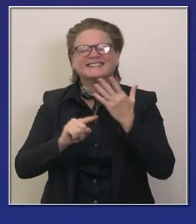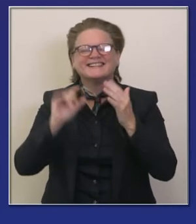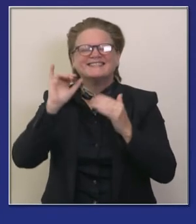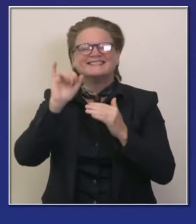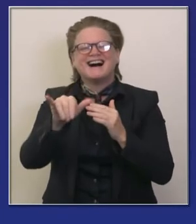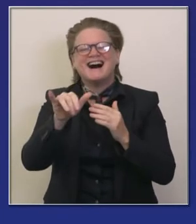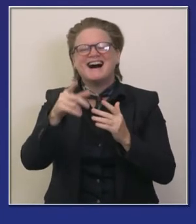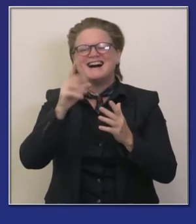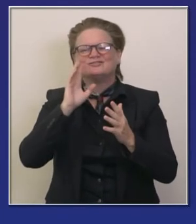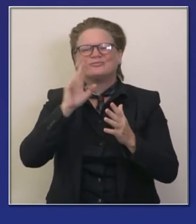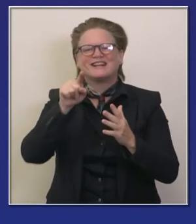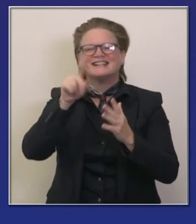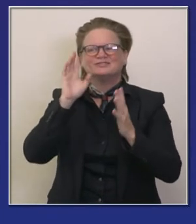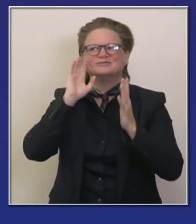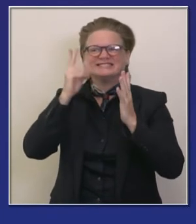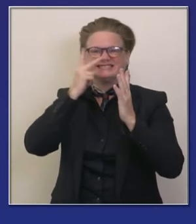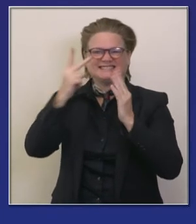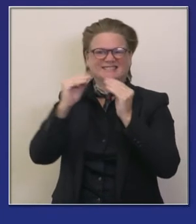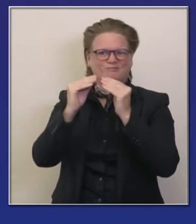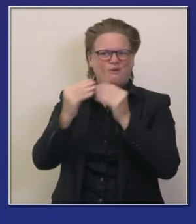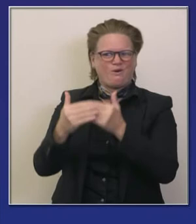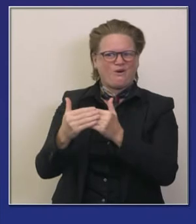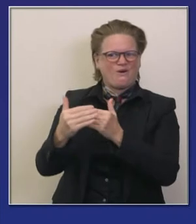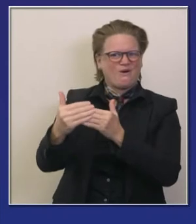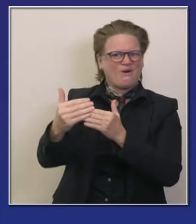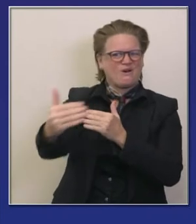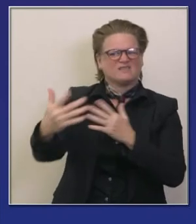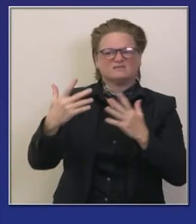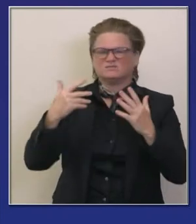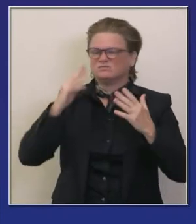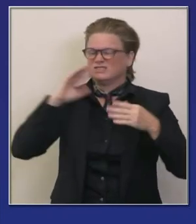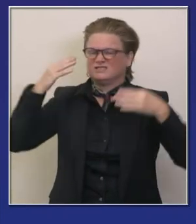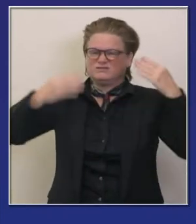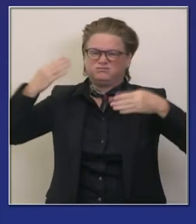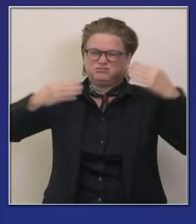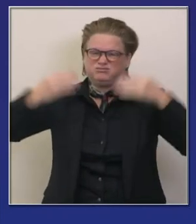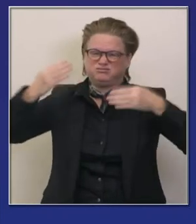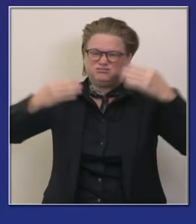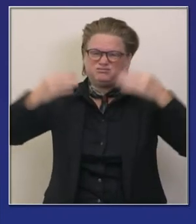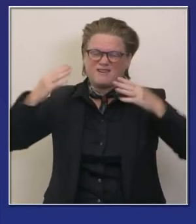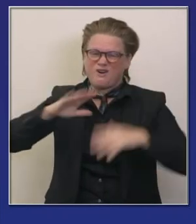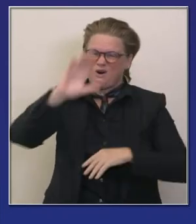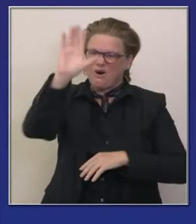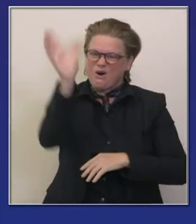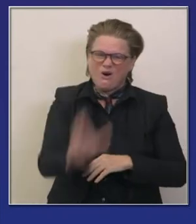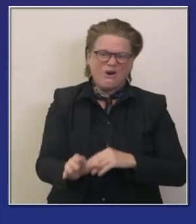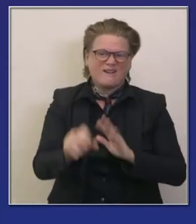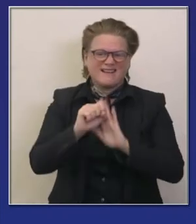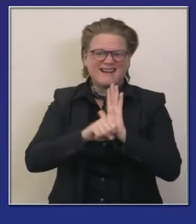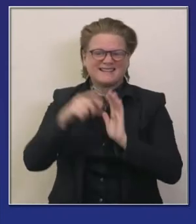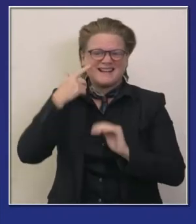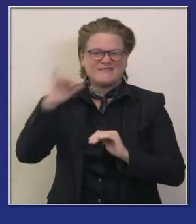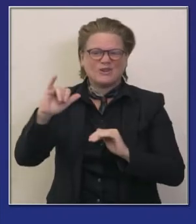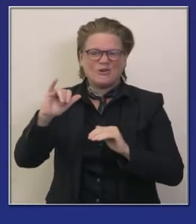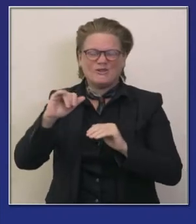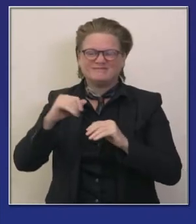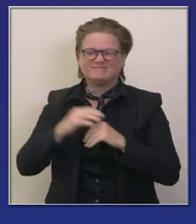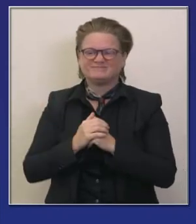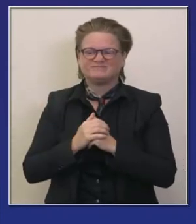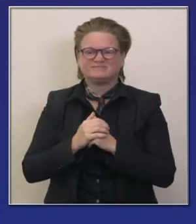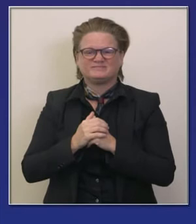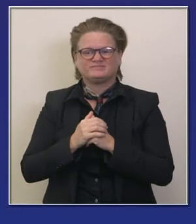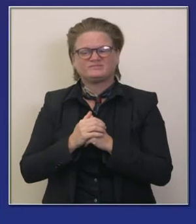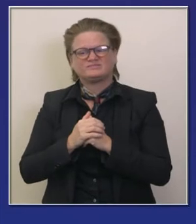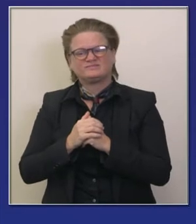difundiendo verán ustedes miles de estos a estas carteleras y también mucho trabajo